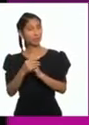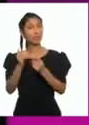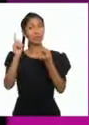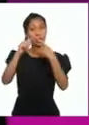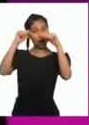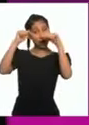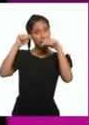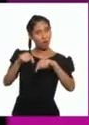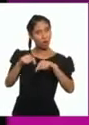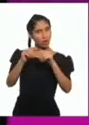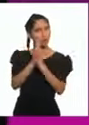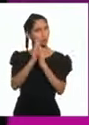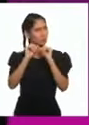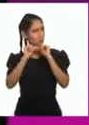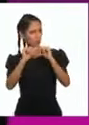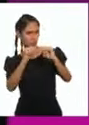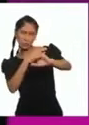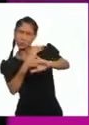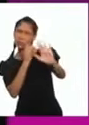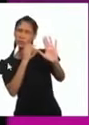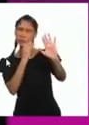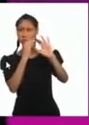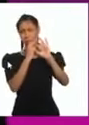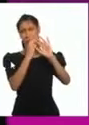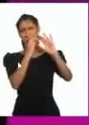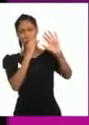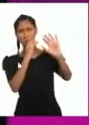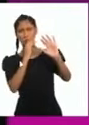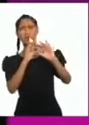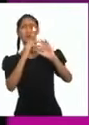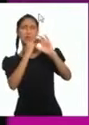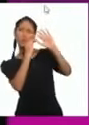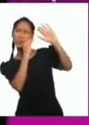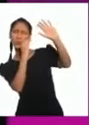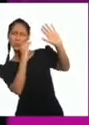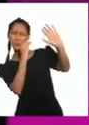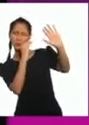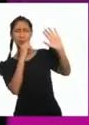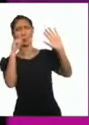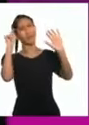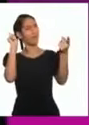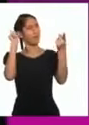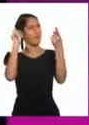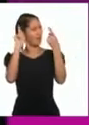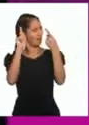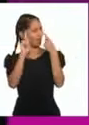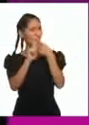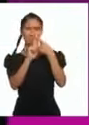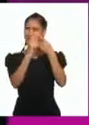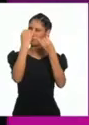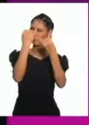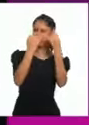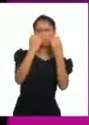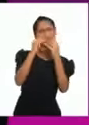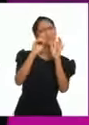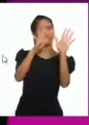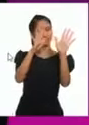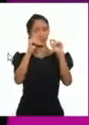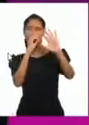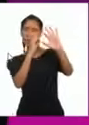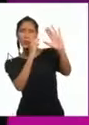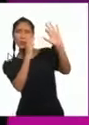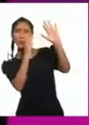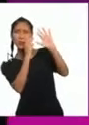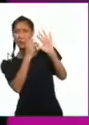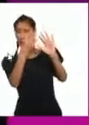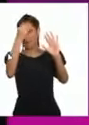tengo, nunca lo dejo. Solo con la muerte, ahí sí. Antes había cantidad de clarineros allá donde yo